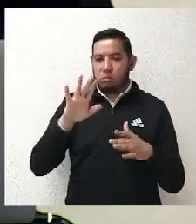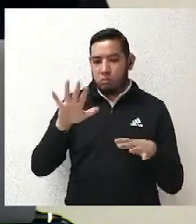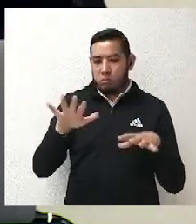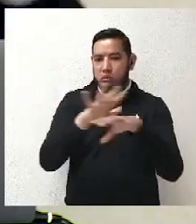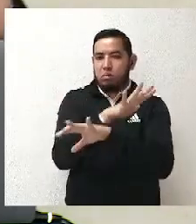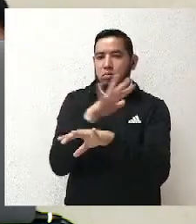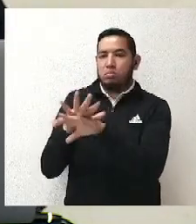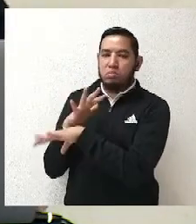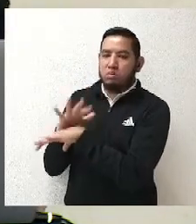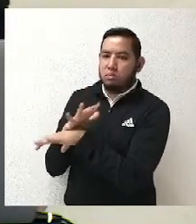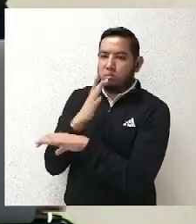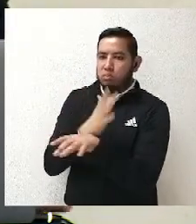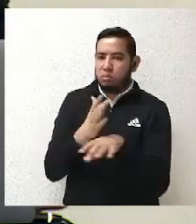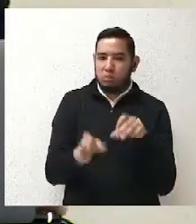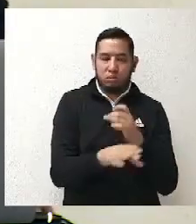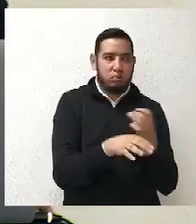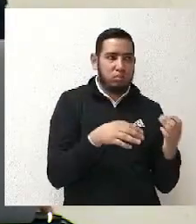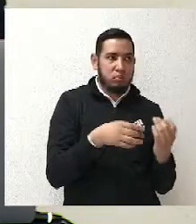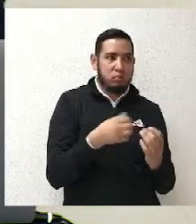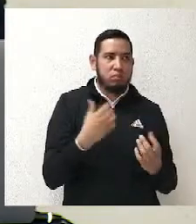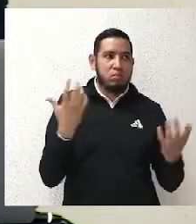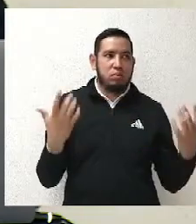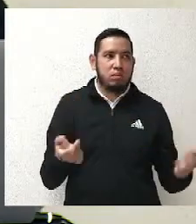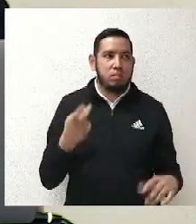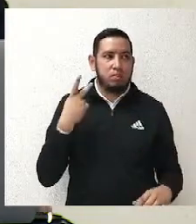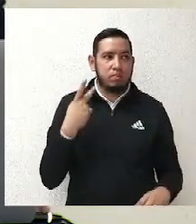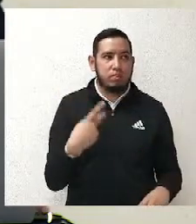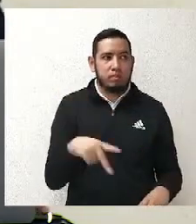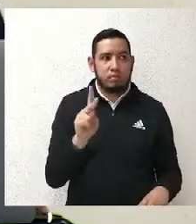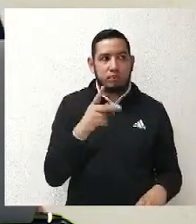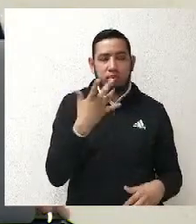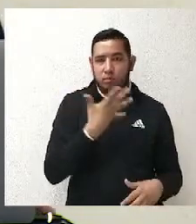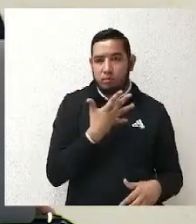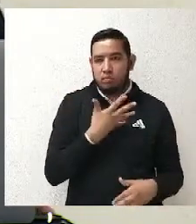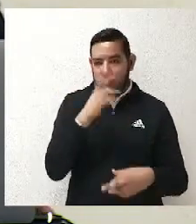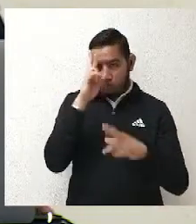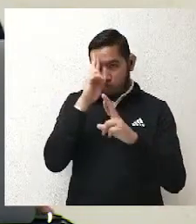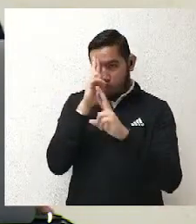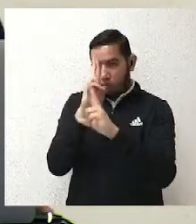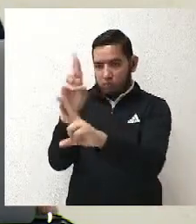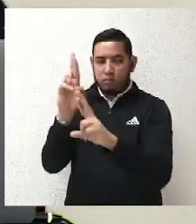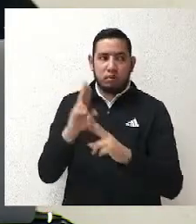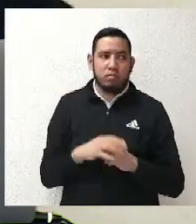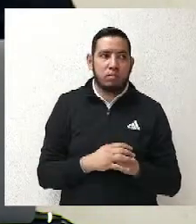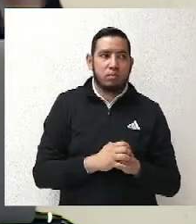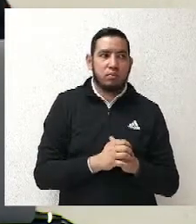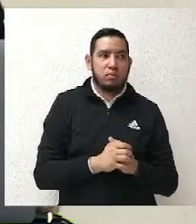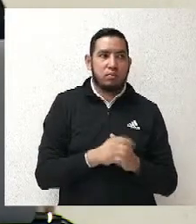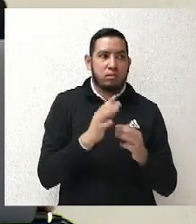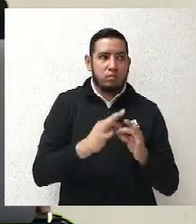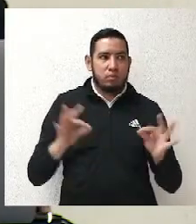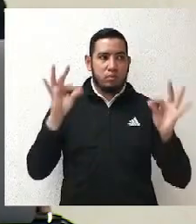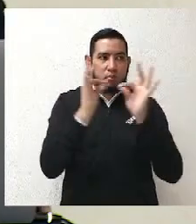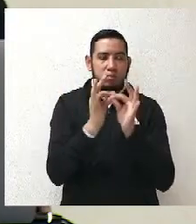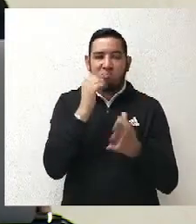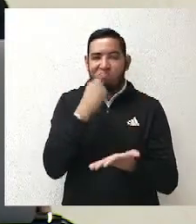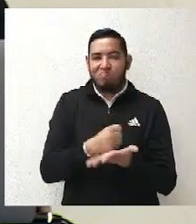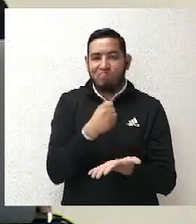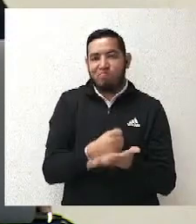dijimos, se dictaron muchísimas sentencias, entonces, pero tenemos que respetar eso, su normativa interna, su autoorganización,